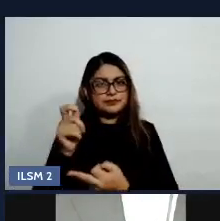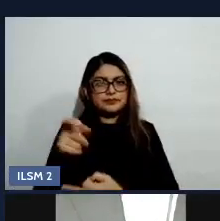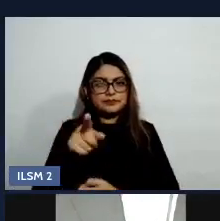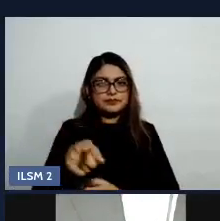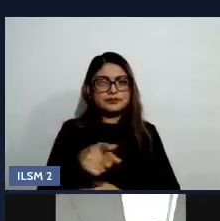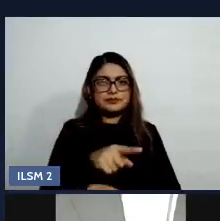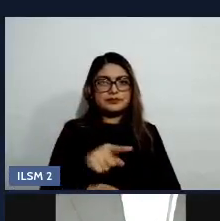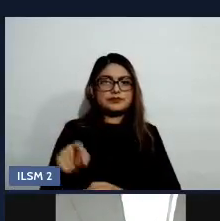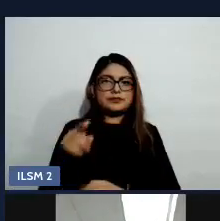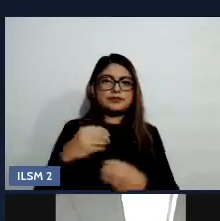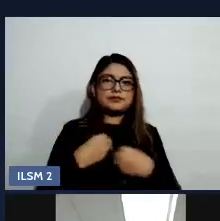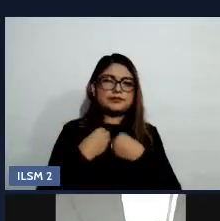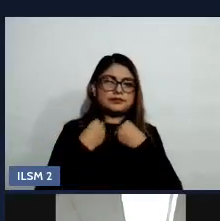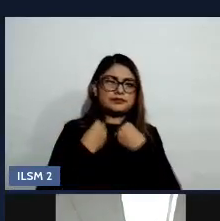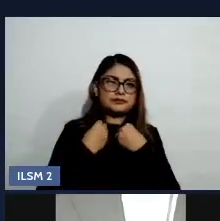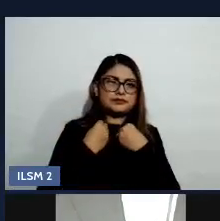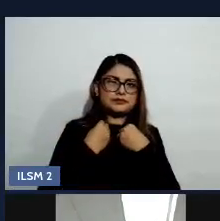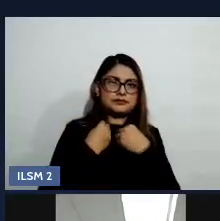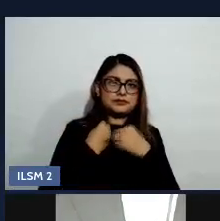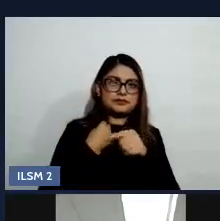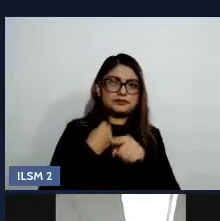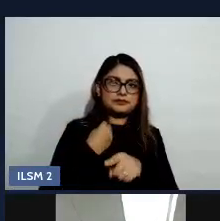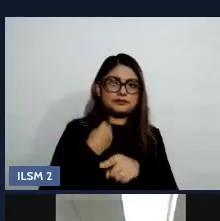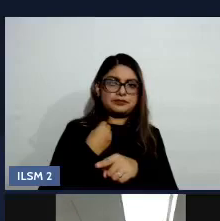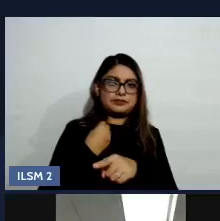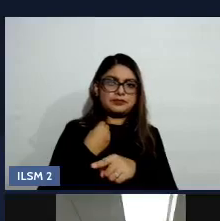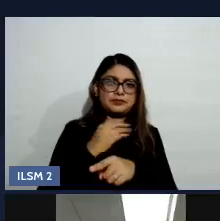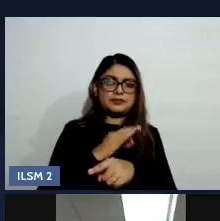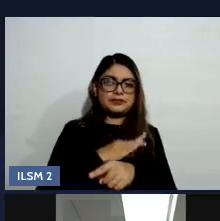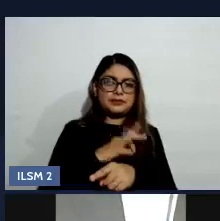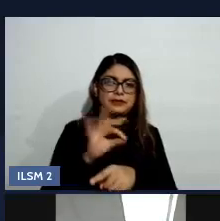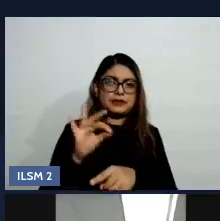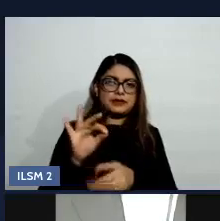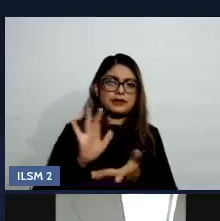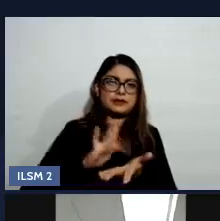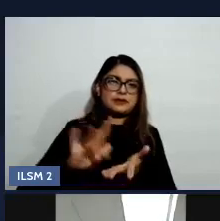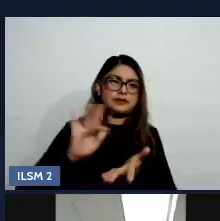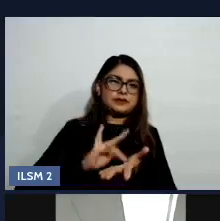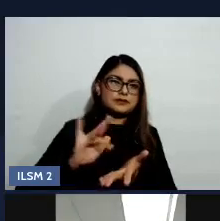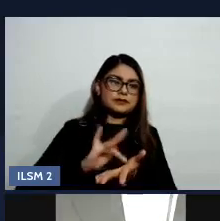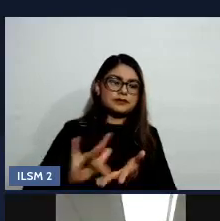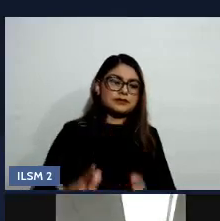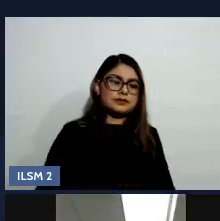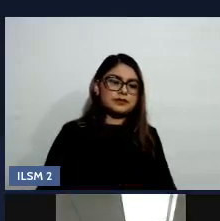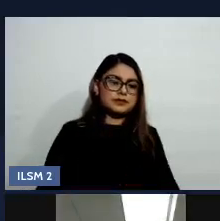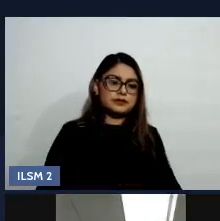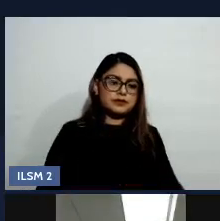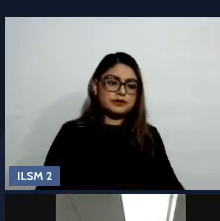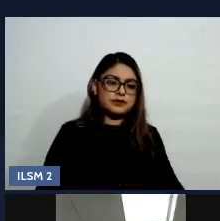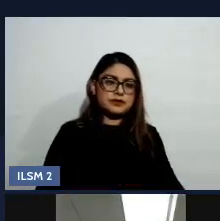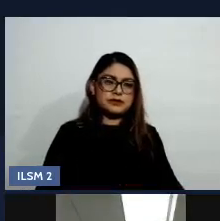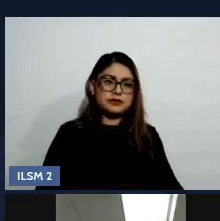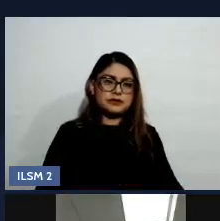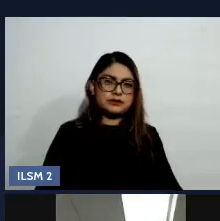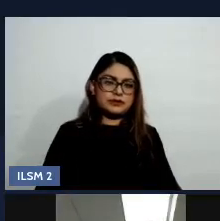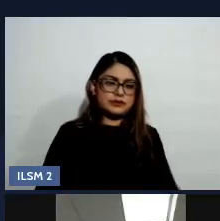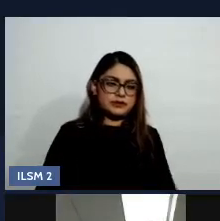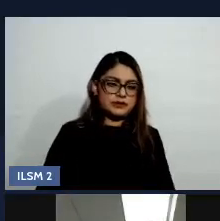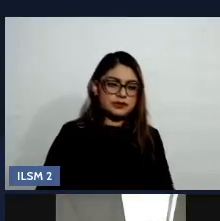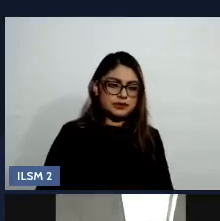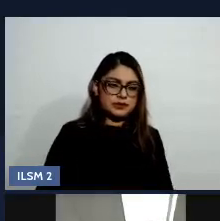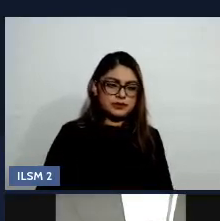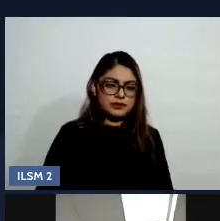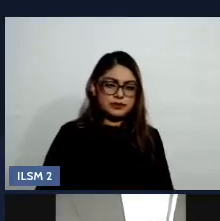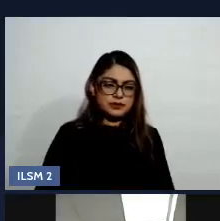se puede brindar el apoyo. La que sigue, por favor. Y